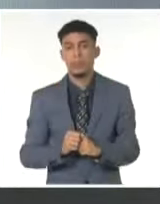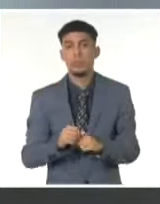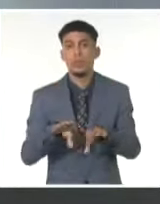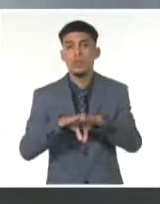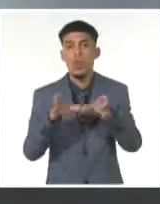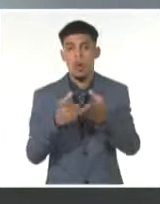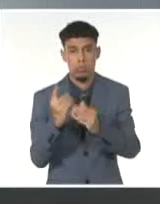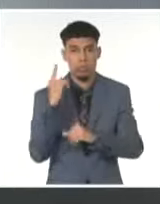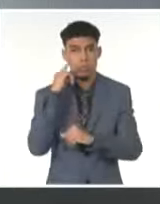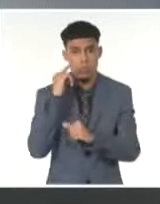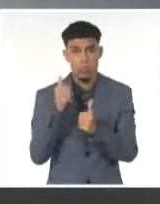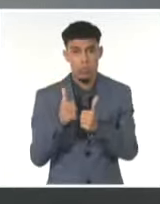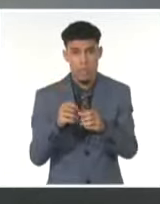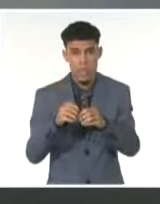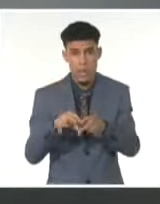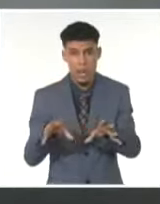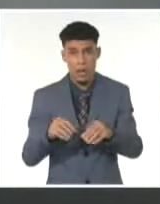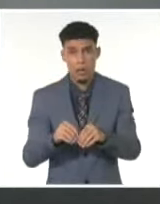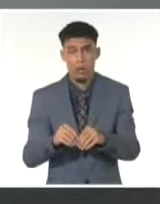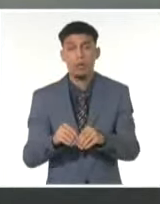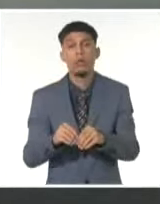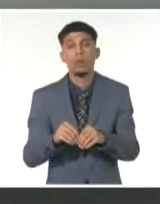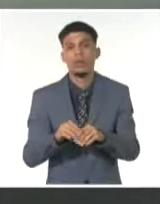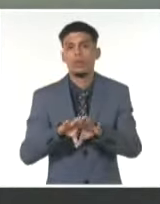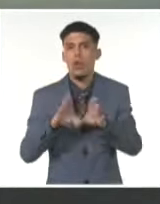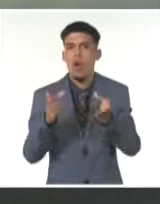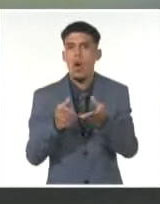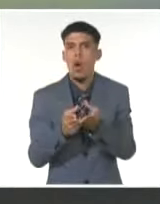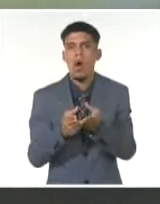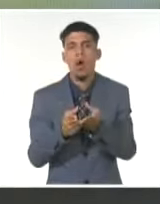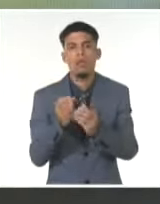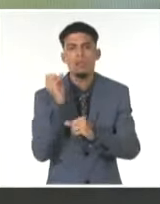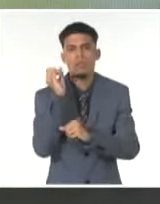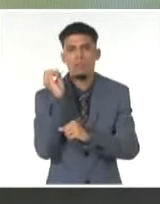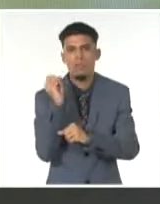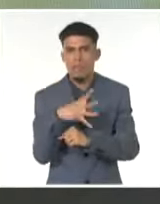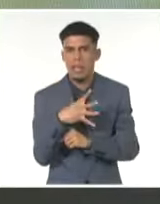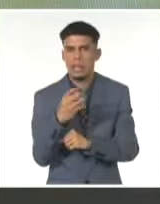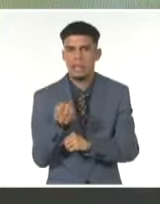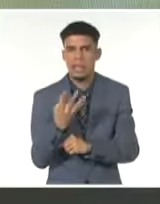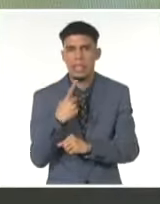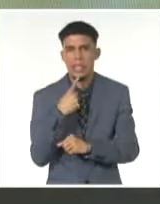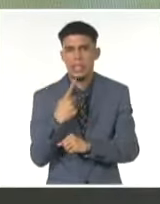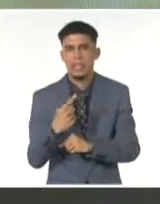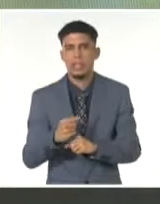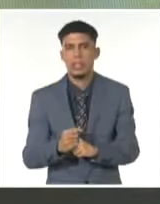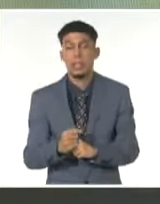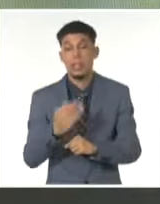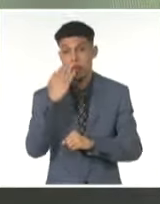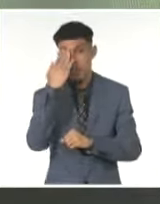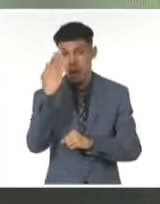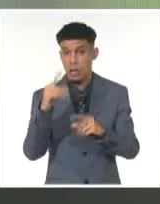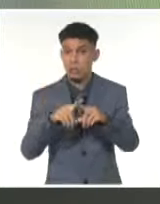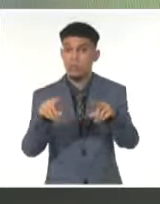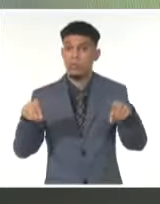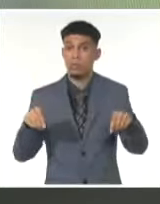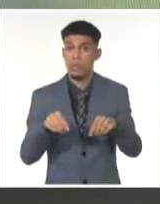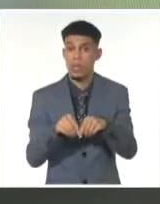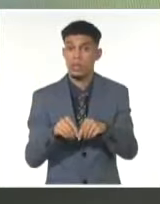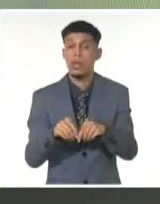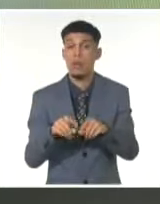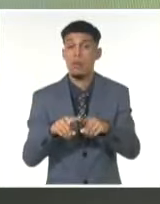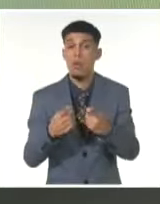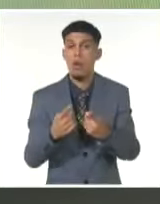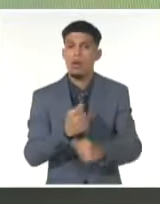escuchando la manipulación de la información que inventaron. Es todo lo contrario. Gracias a que existe la presa, insisto, fruto de la